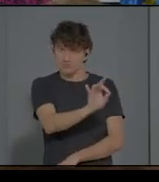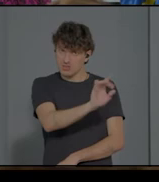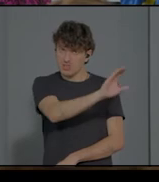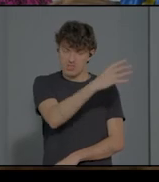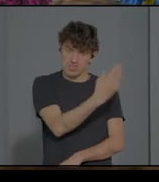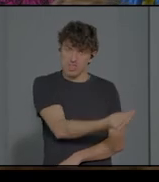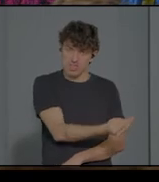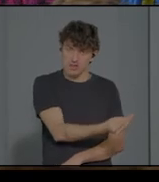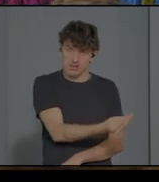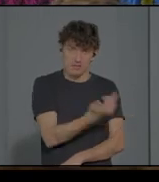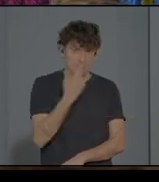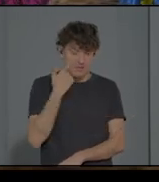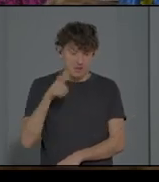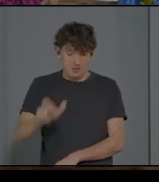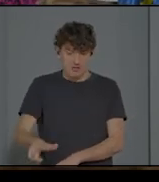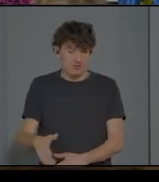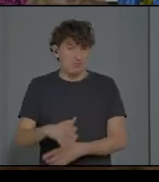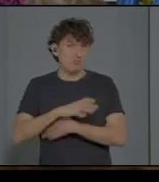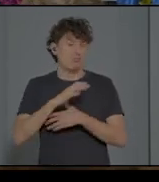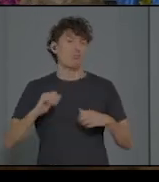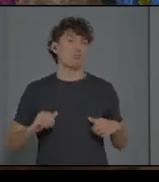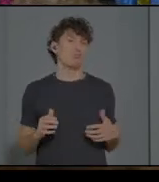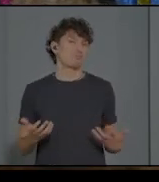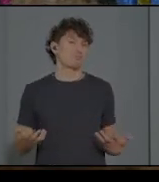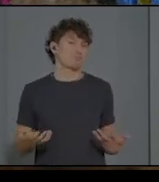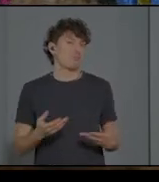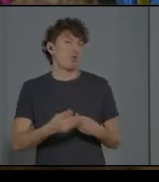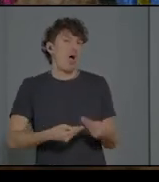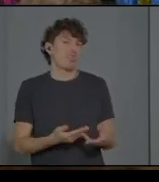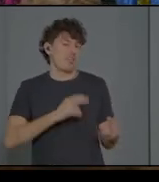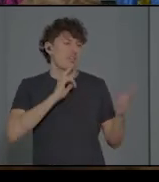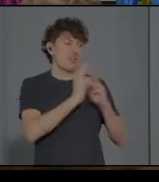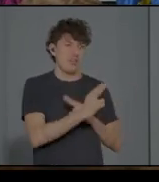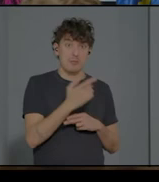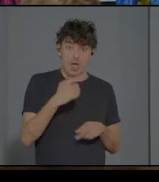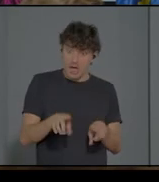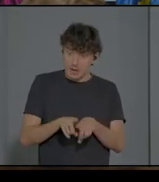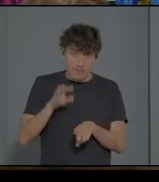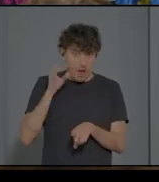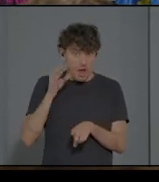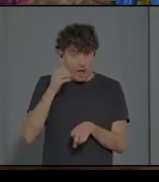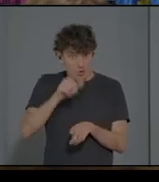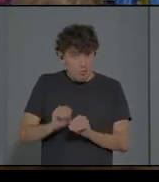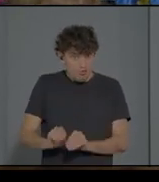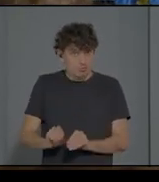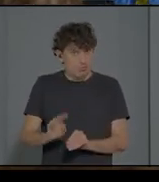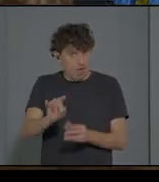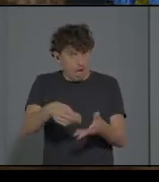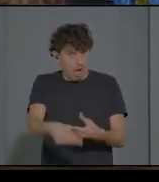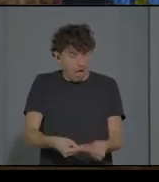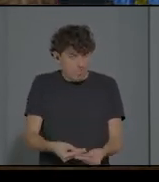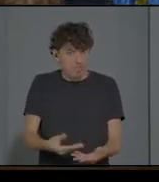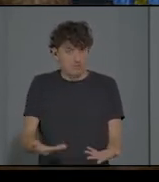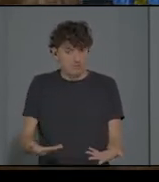el hermanito sí, el hermanito más pequeño sí que lo hace. Mira, por lo tanto, mira al niño de forma negativa, no sabe